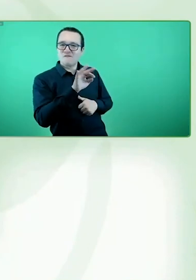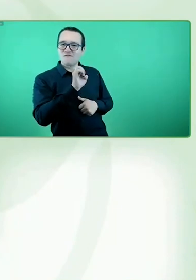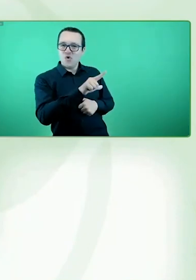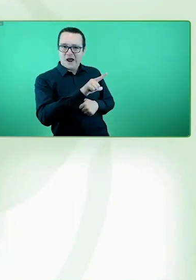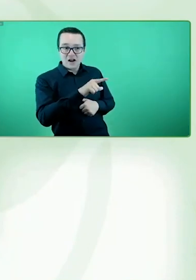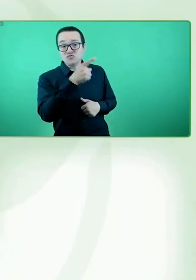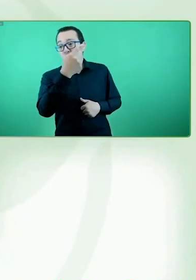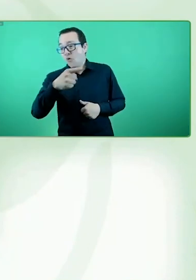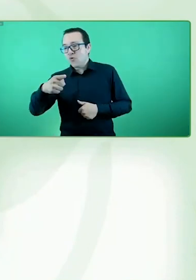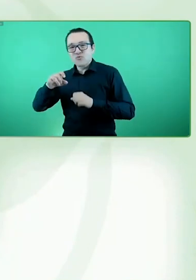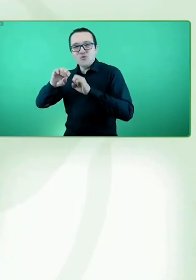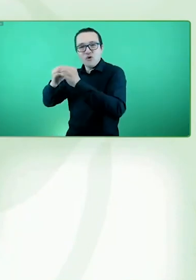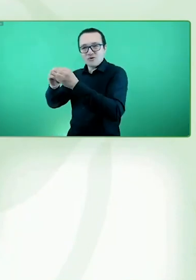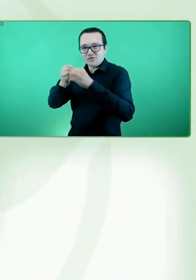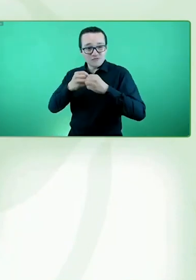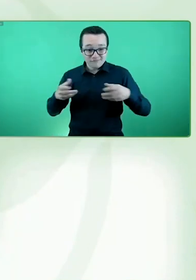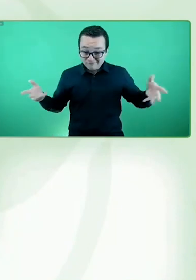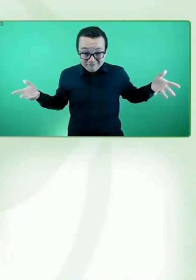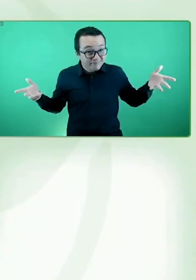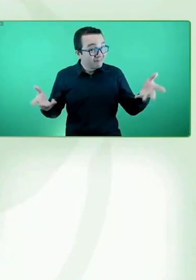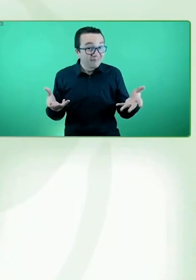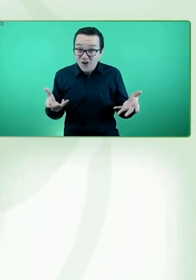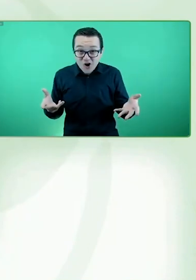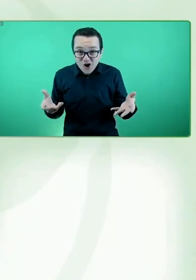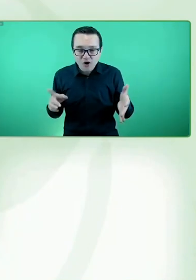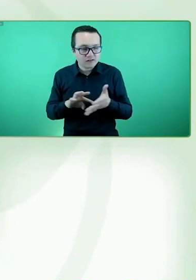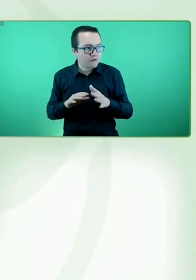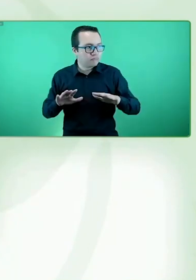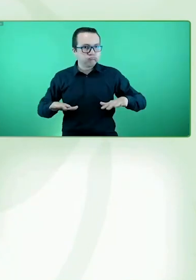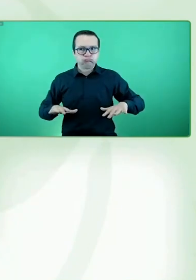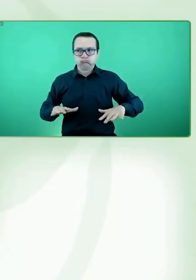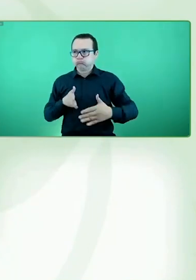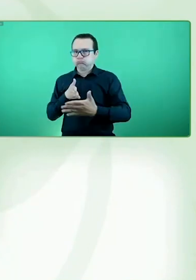estaríamos enfrentándonos a muchísimos más retos todavía.